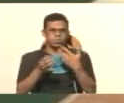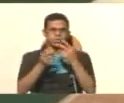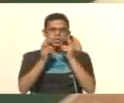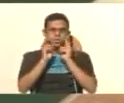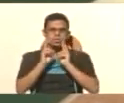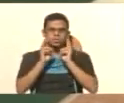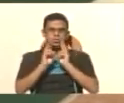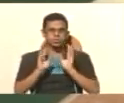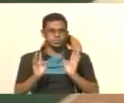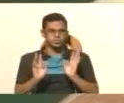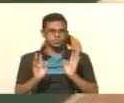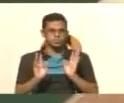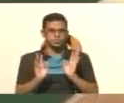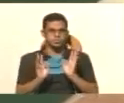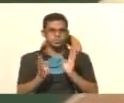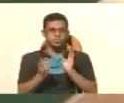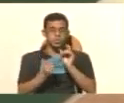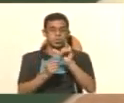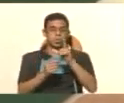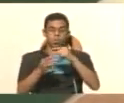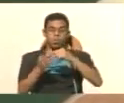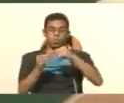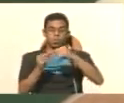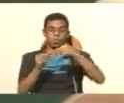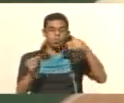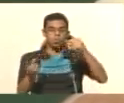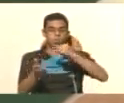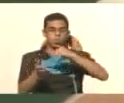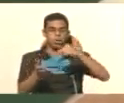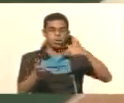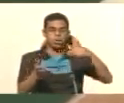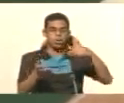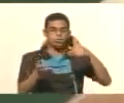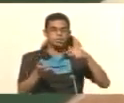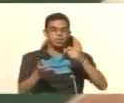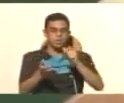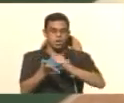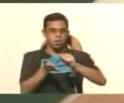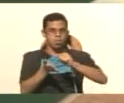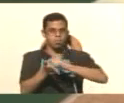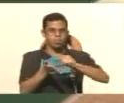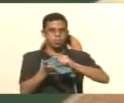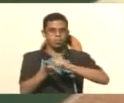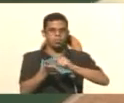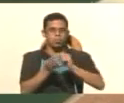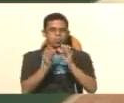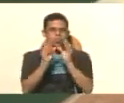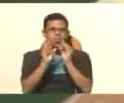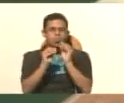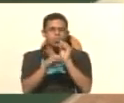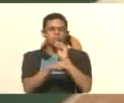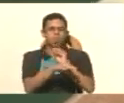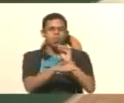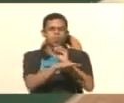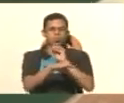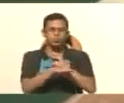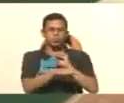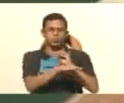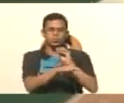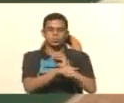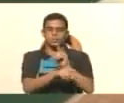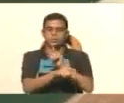memoria simple y llanamente con un lápiz que tengamos en casa y la borra, teniendo mucho cuidado de no hacer